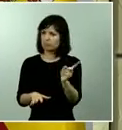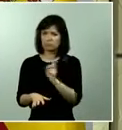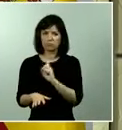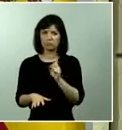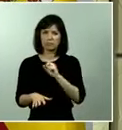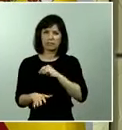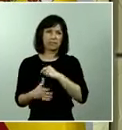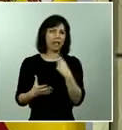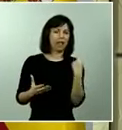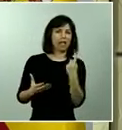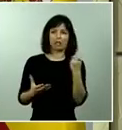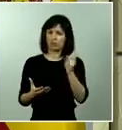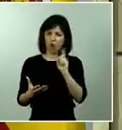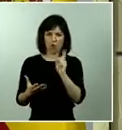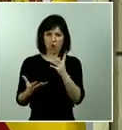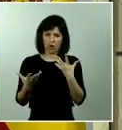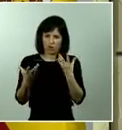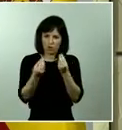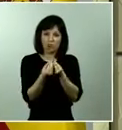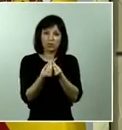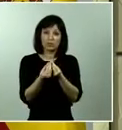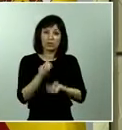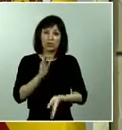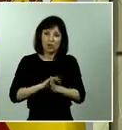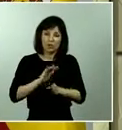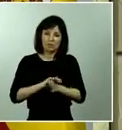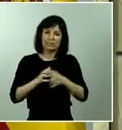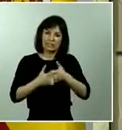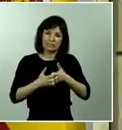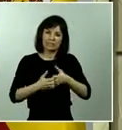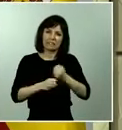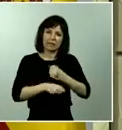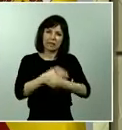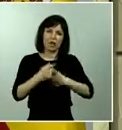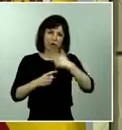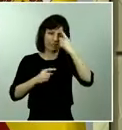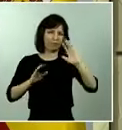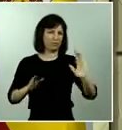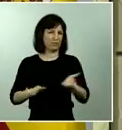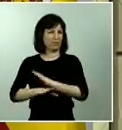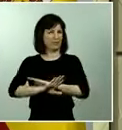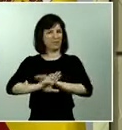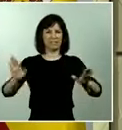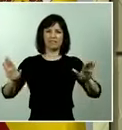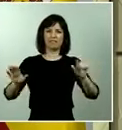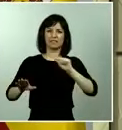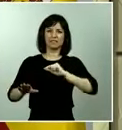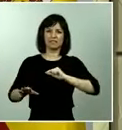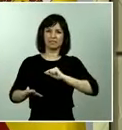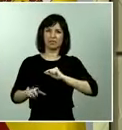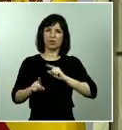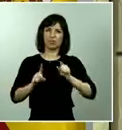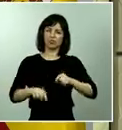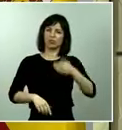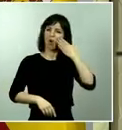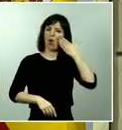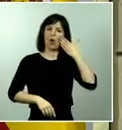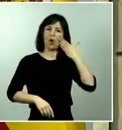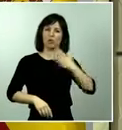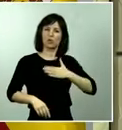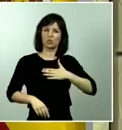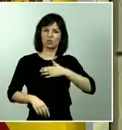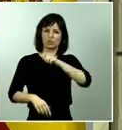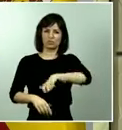trabajando para que esta página la podamos pasar de una vez por todas, sintiéndonos como nos sentimos muy orgullosos de la ciudadanía